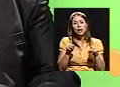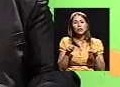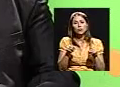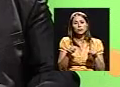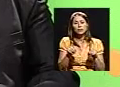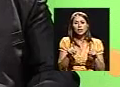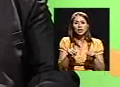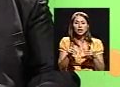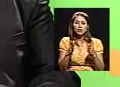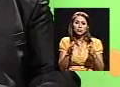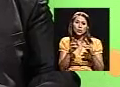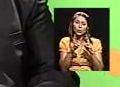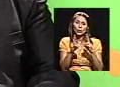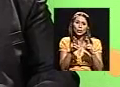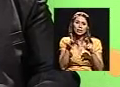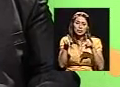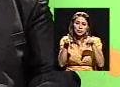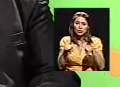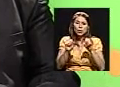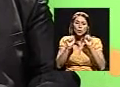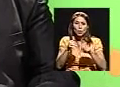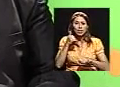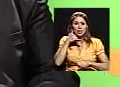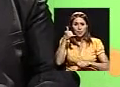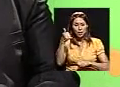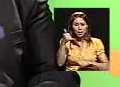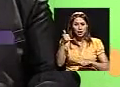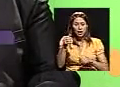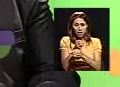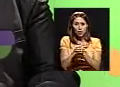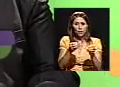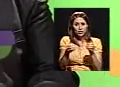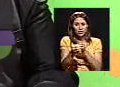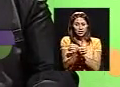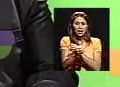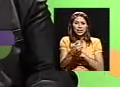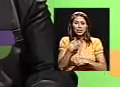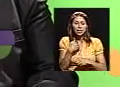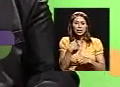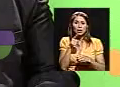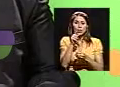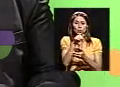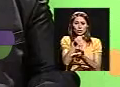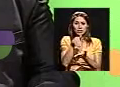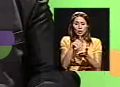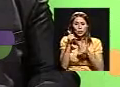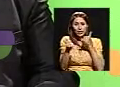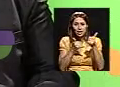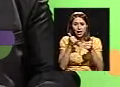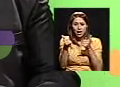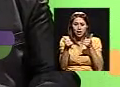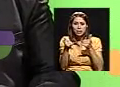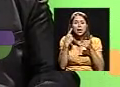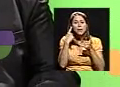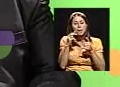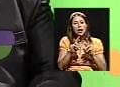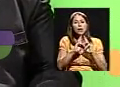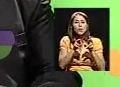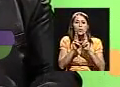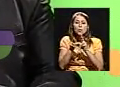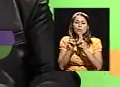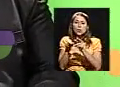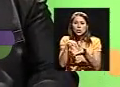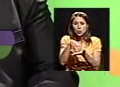bueno que pueda llamar. Inclusive, la gerencia tiene un call center que permite evacuar una serie de